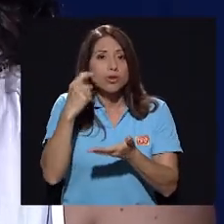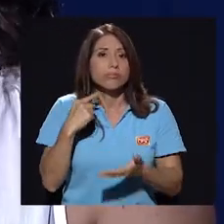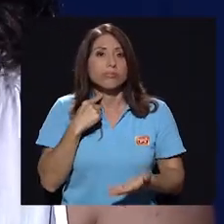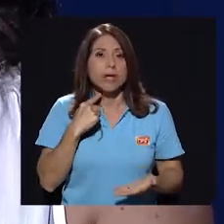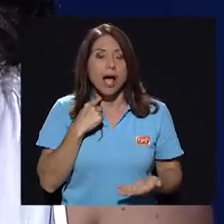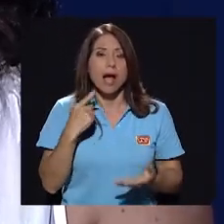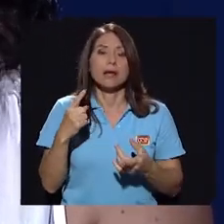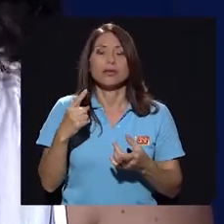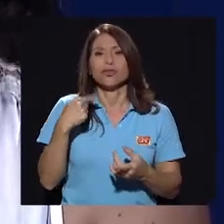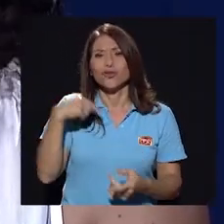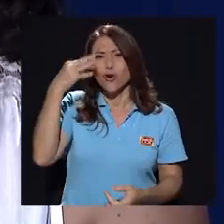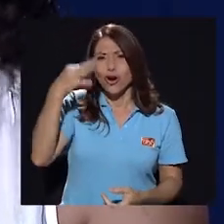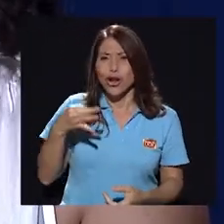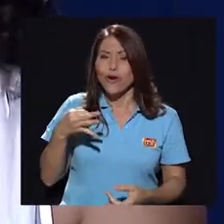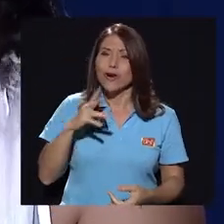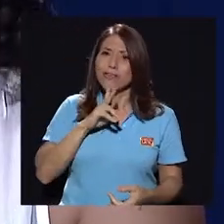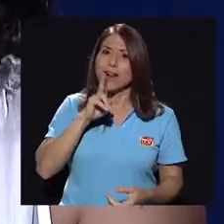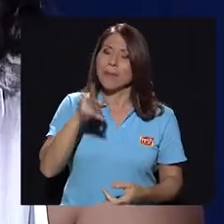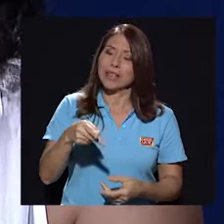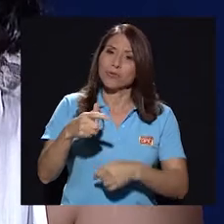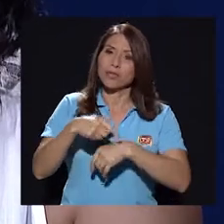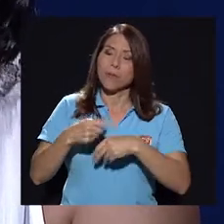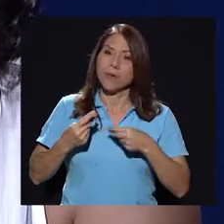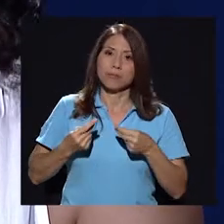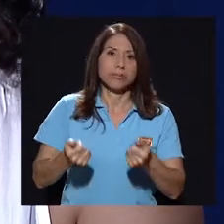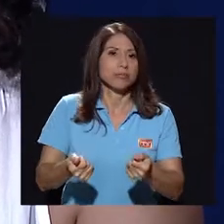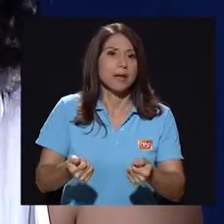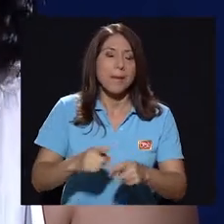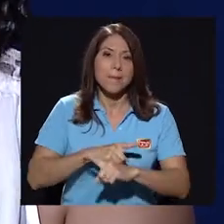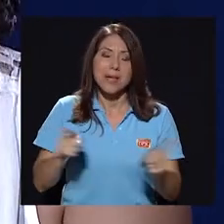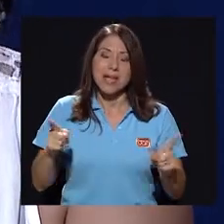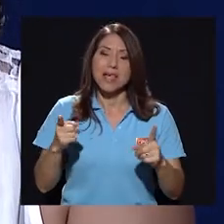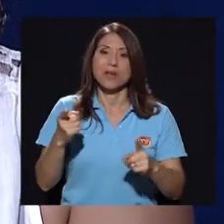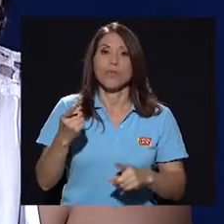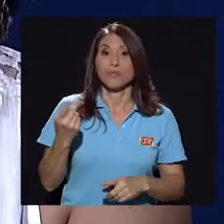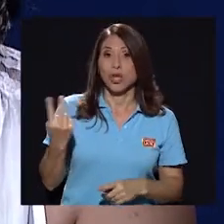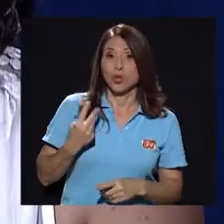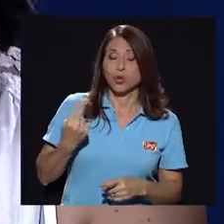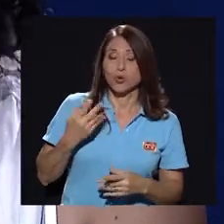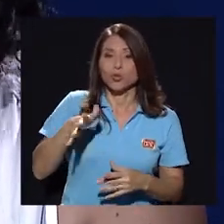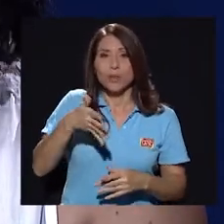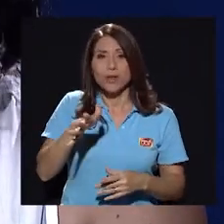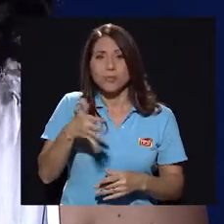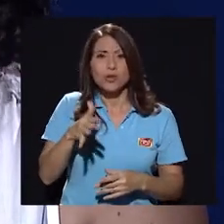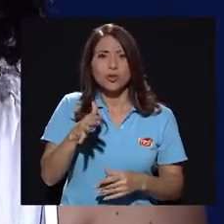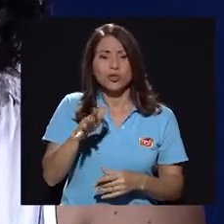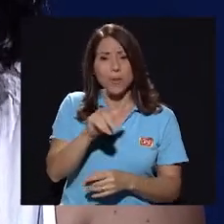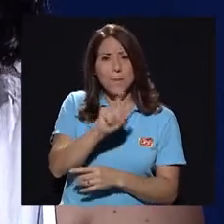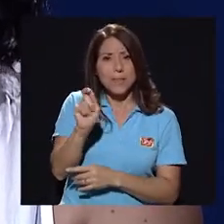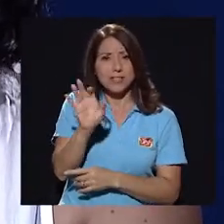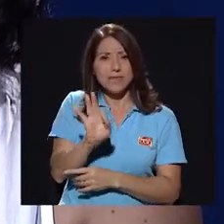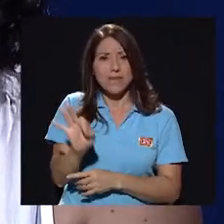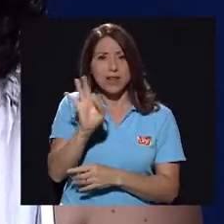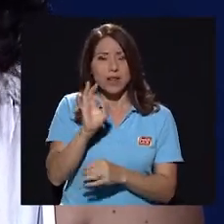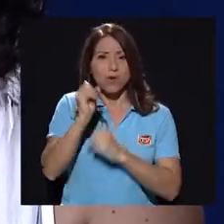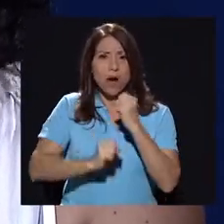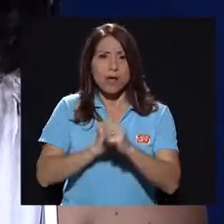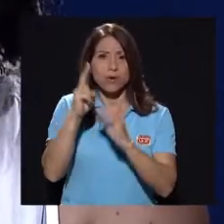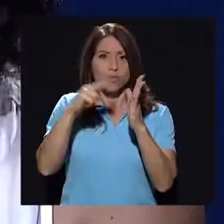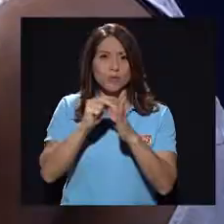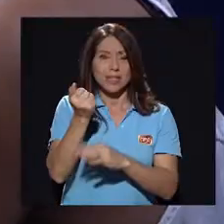Entonces, yo creo que fue realmente en un tiempo récord. Pero bueno, entonces nosotros más o menos en febrero del